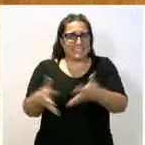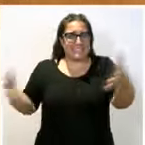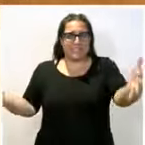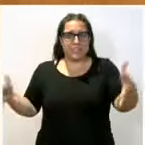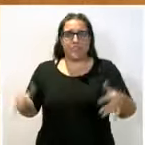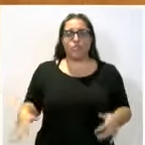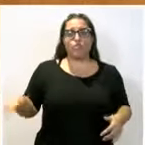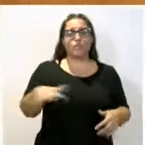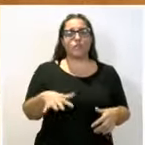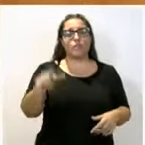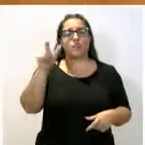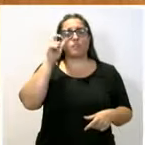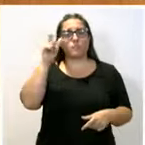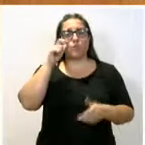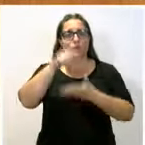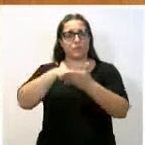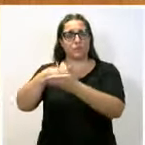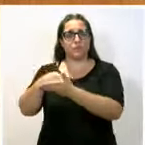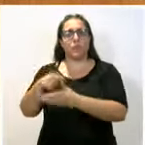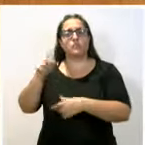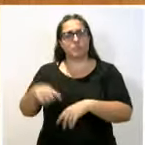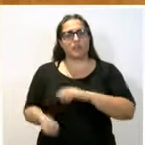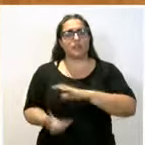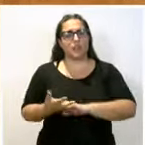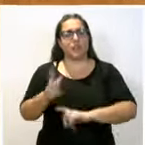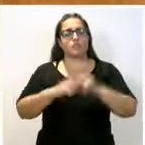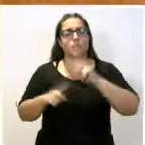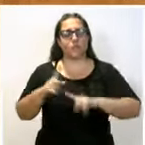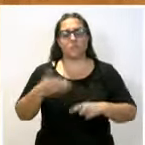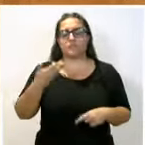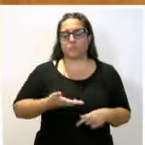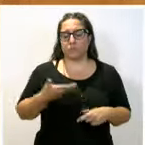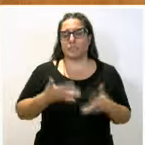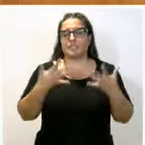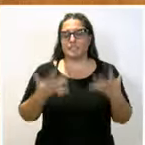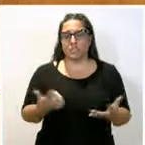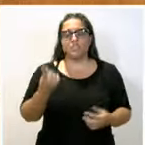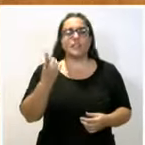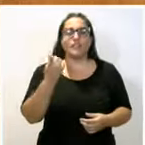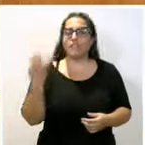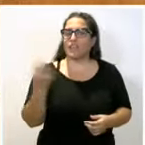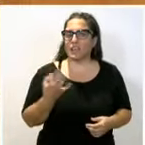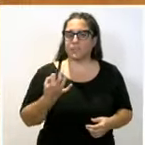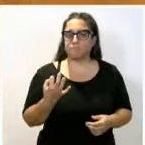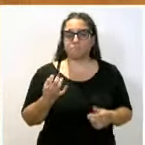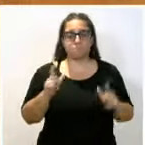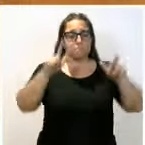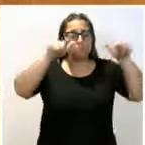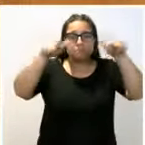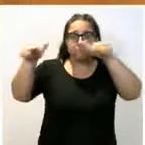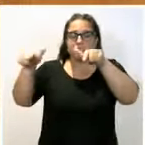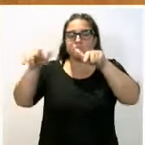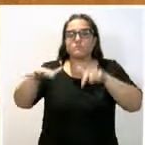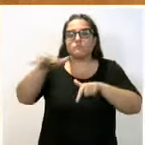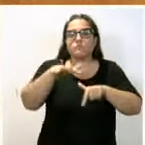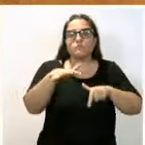despoblada, también genera múltiples problemas. Por lo tanto, lo que es necesario es instalar este tipo de cuestiones en el